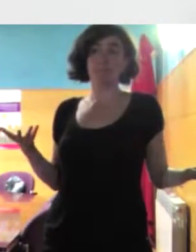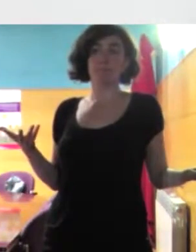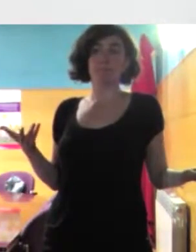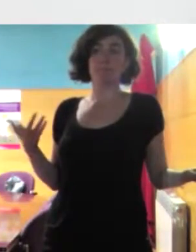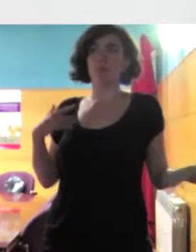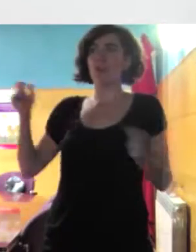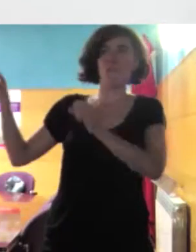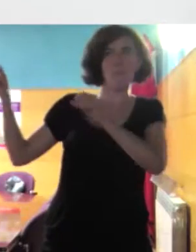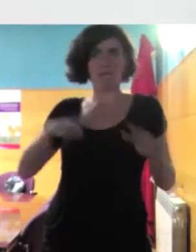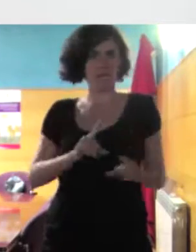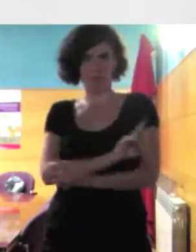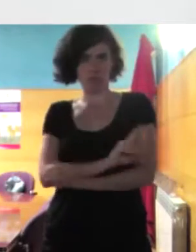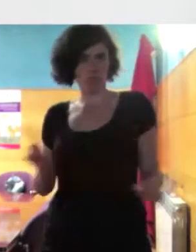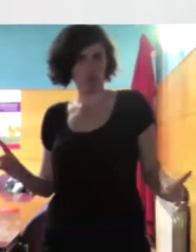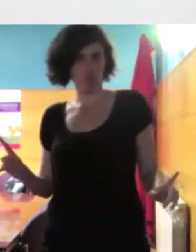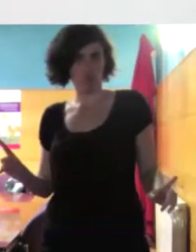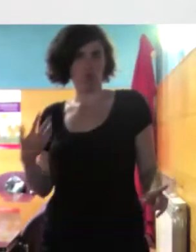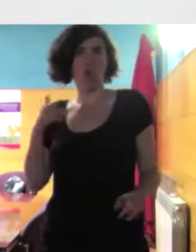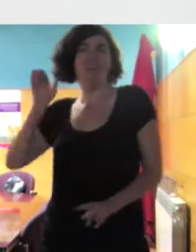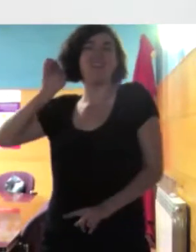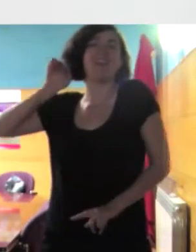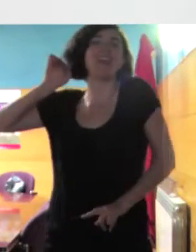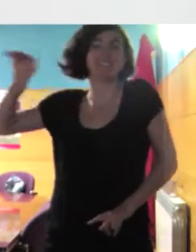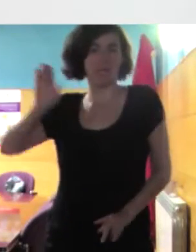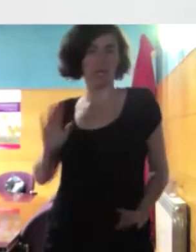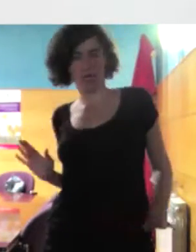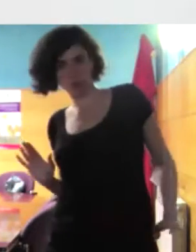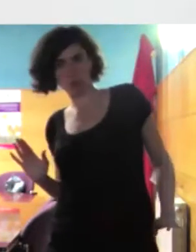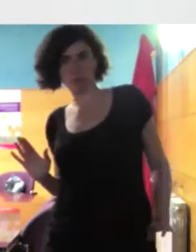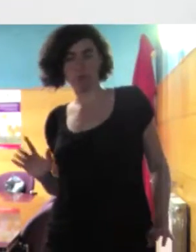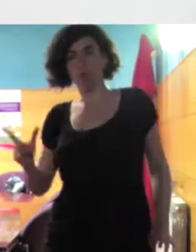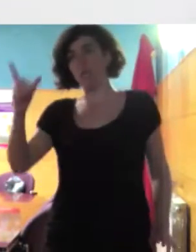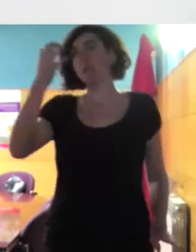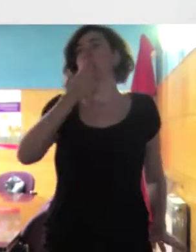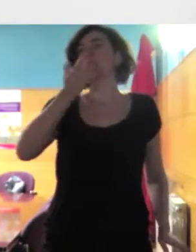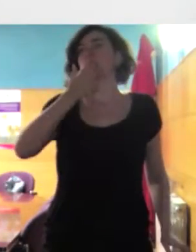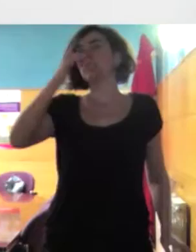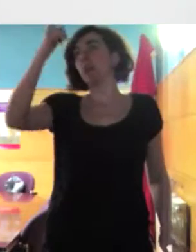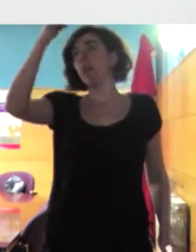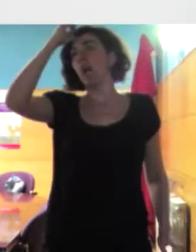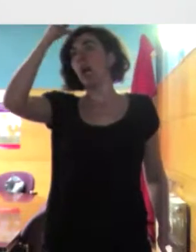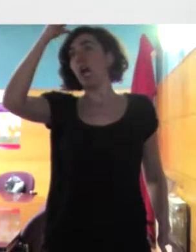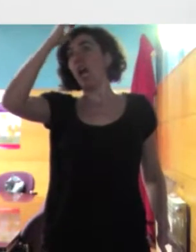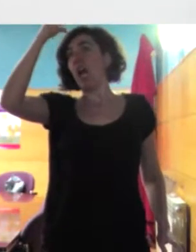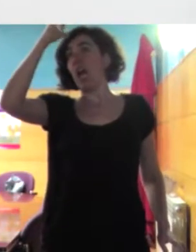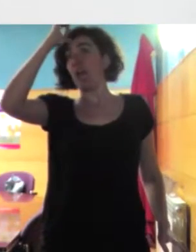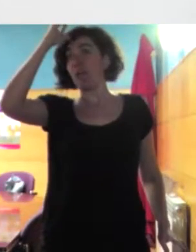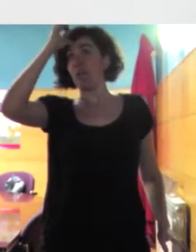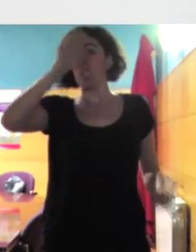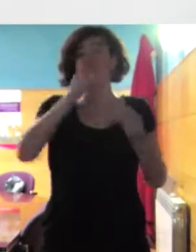inmigrantes siquiera son extranjeros y si eres alemán y vives en Canarias no eres inmigrante